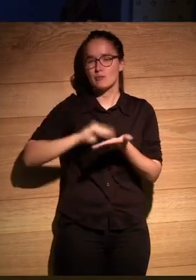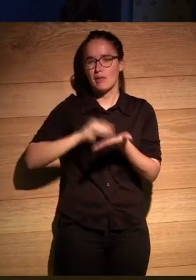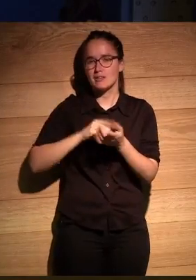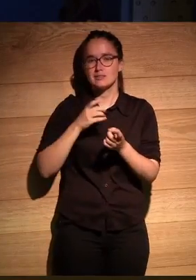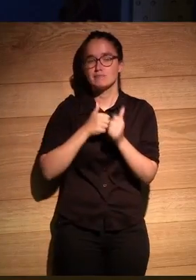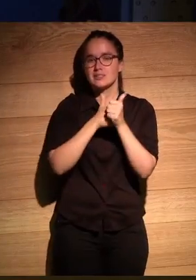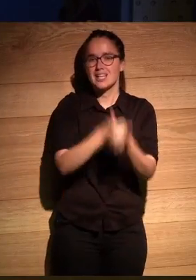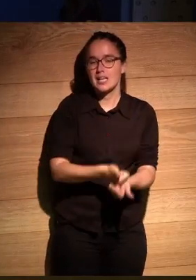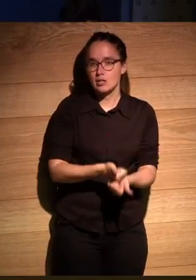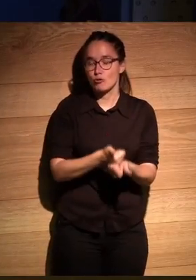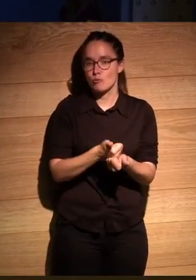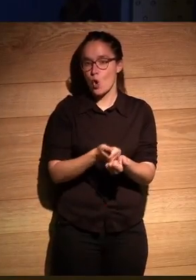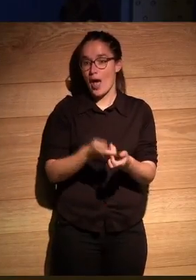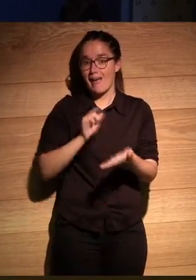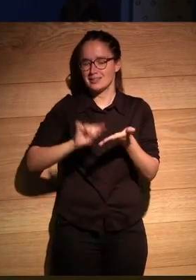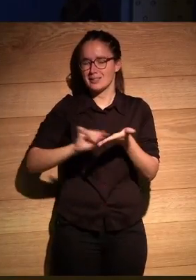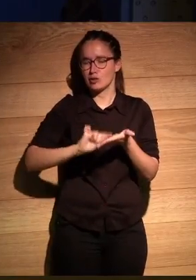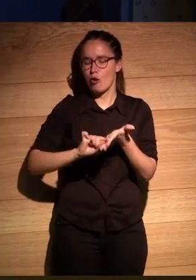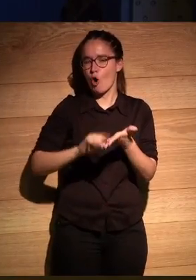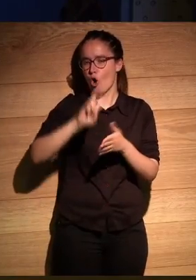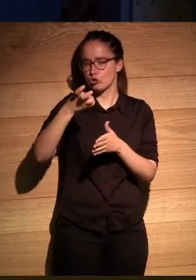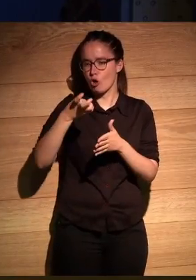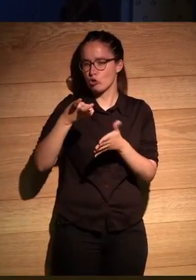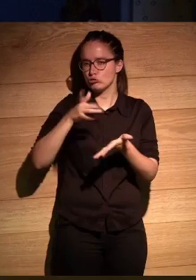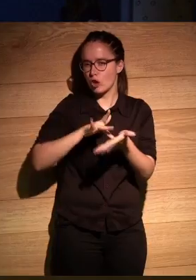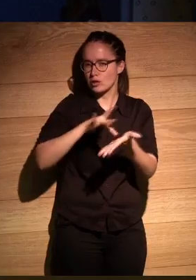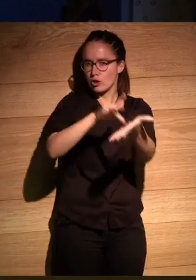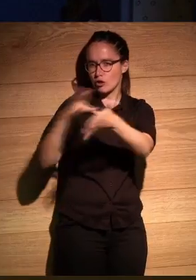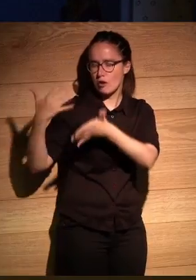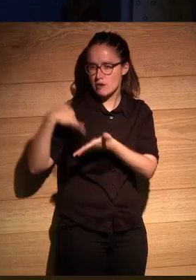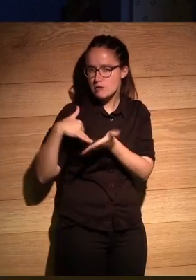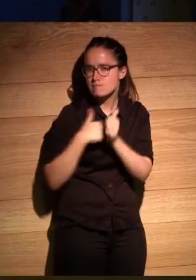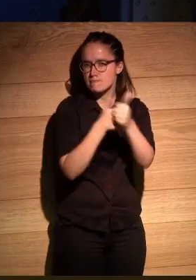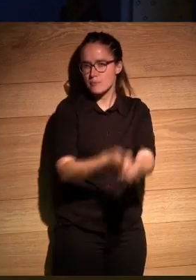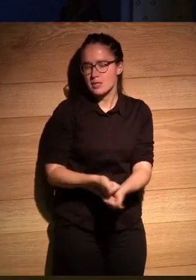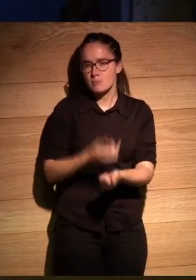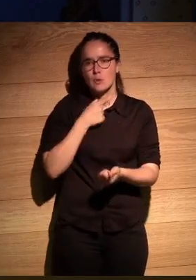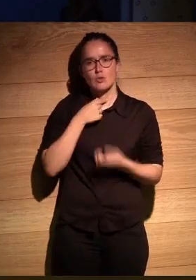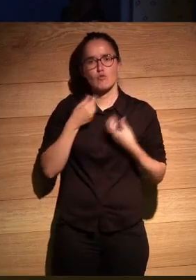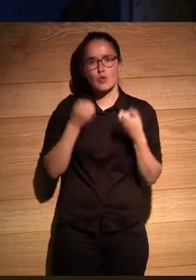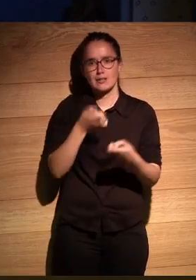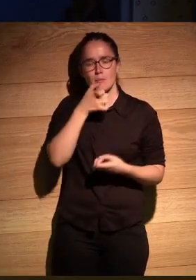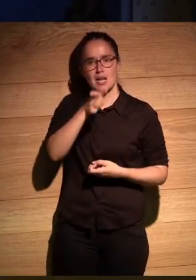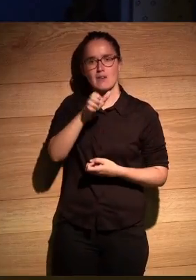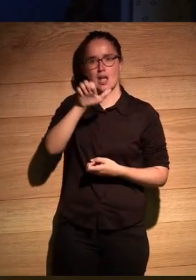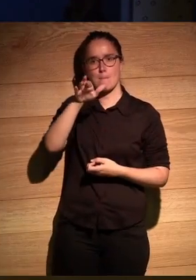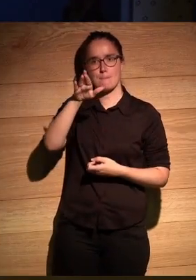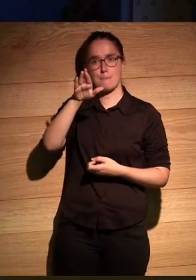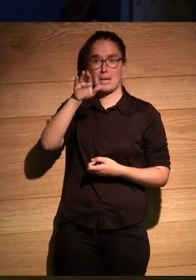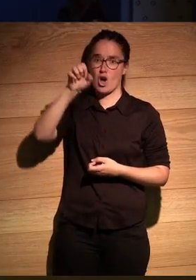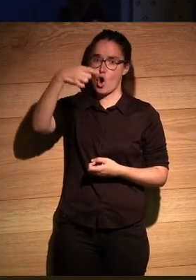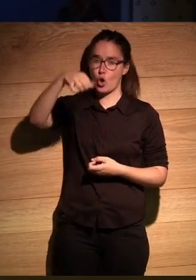huellas de un escritor anterior a me gusta mucho la palabra epígono que es una palabra desprestigiada